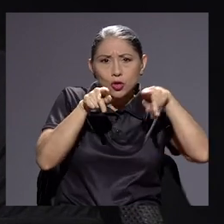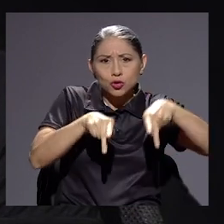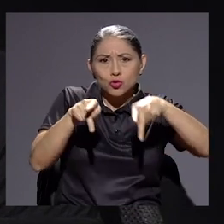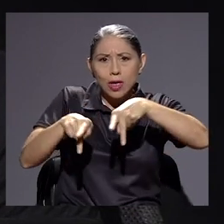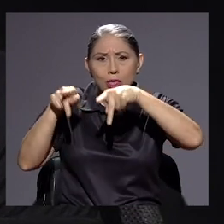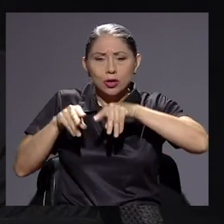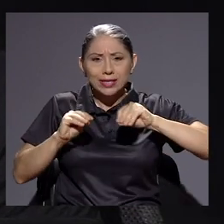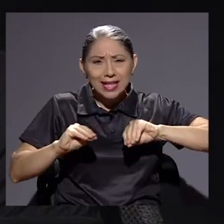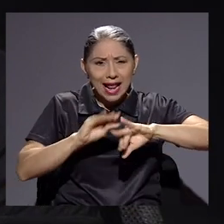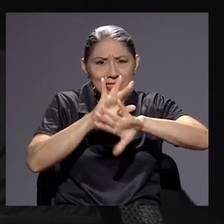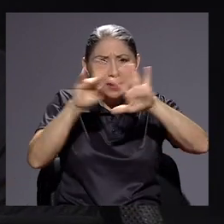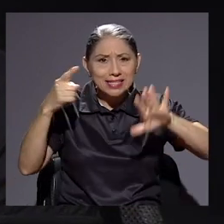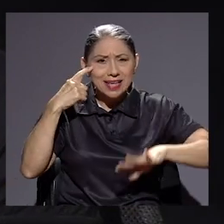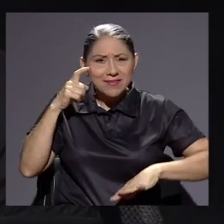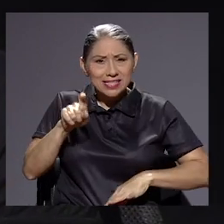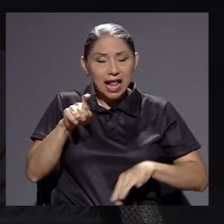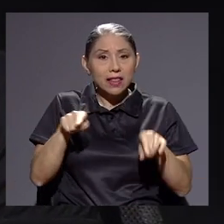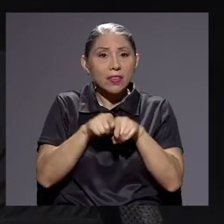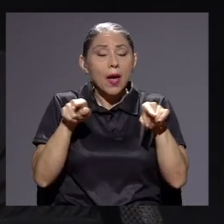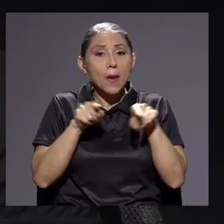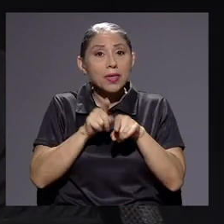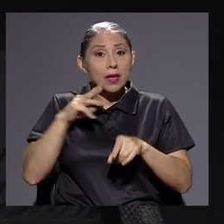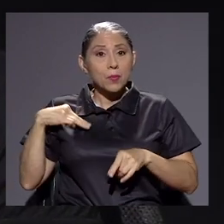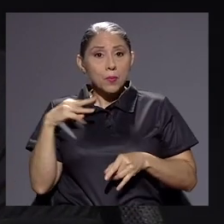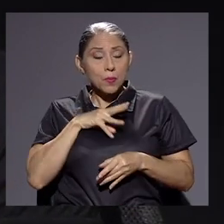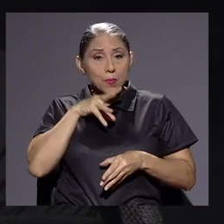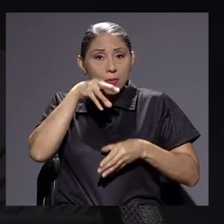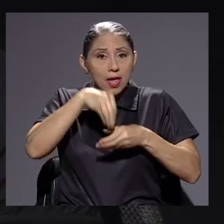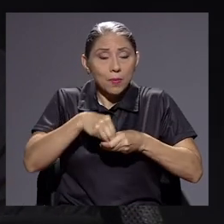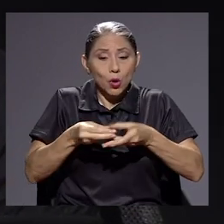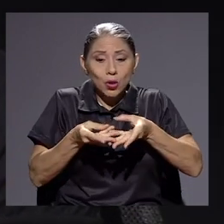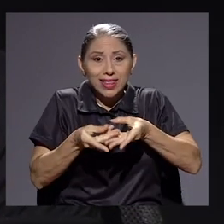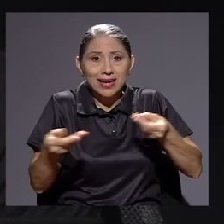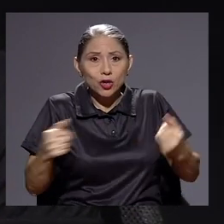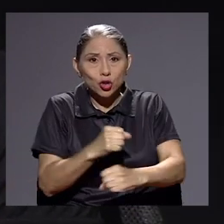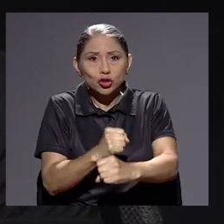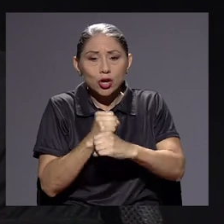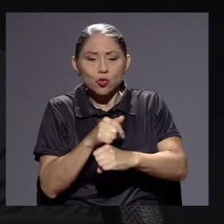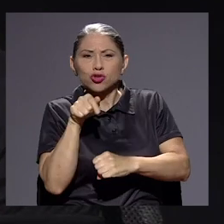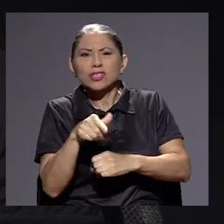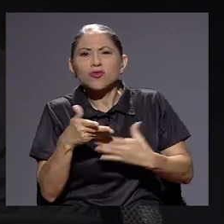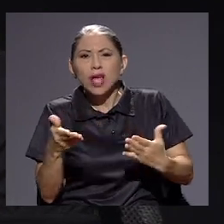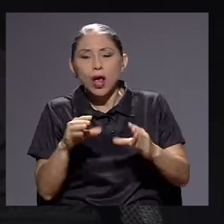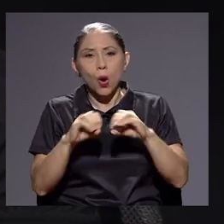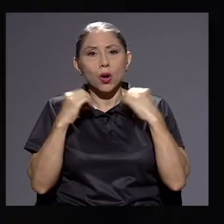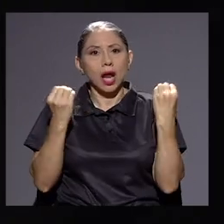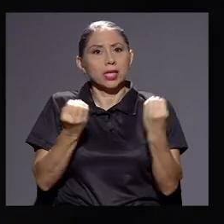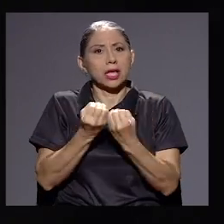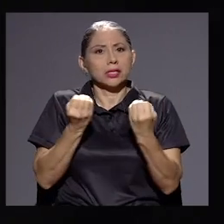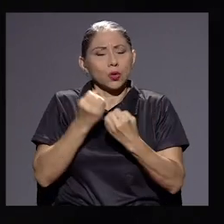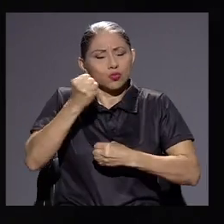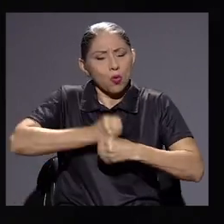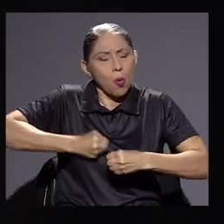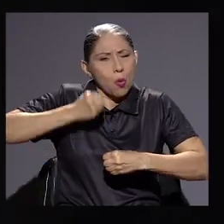Observatorio Ciudadano de Transparencia Fiscal, además es miembro de Territorios Seguros, una organización ciudadana que ha venido haciendo una labor fundamental